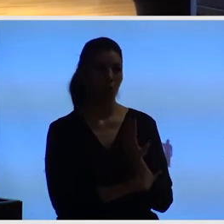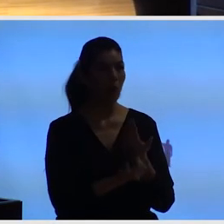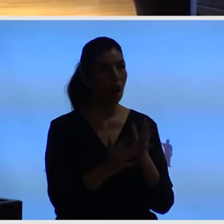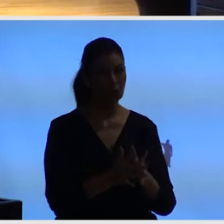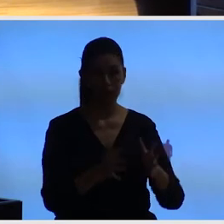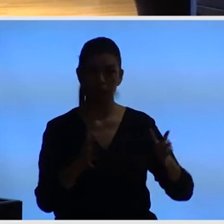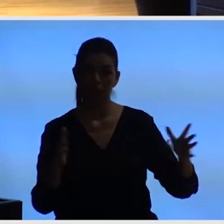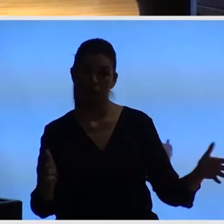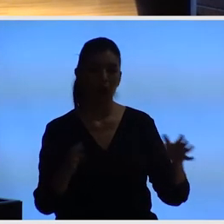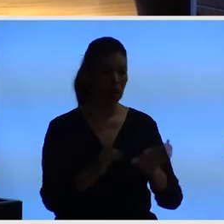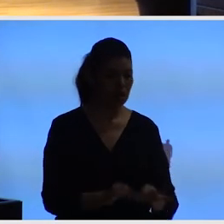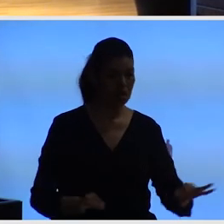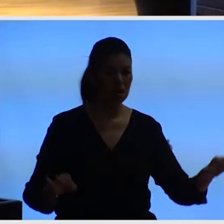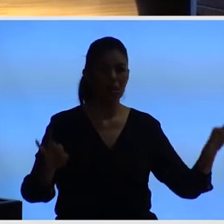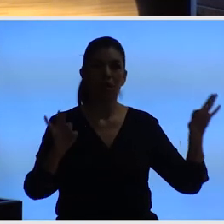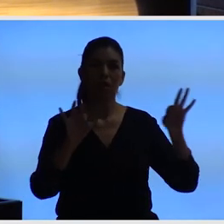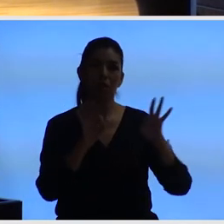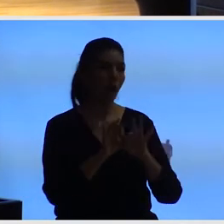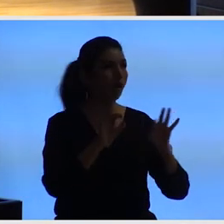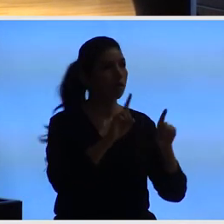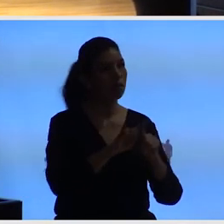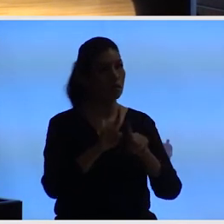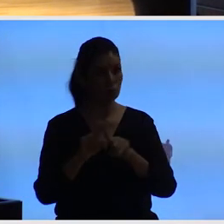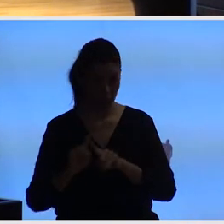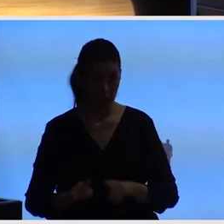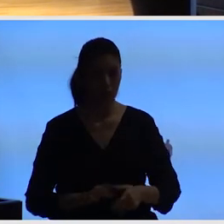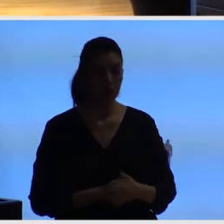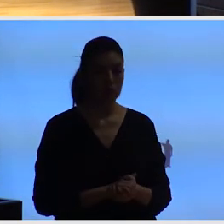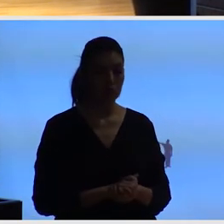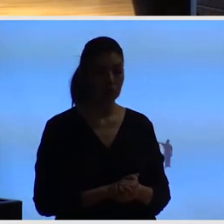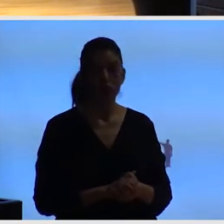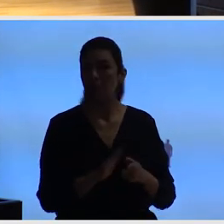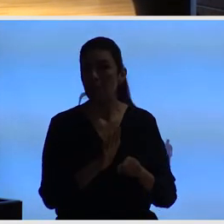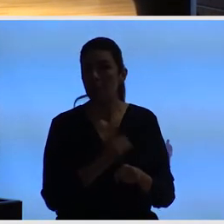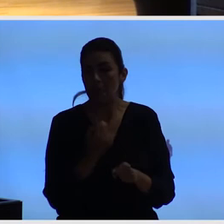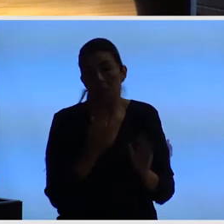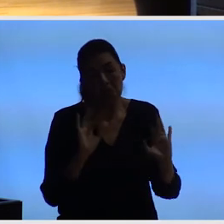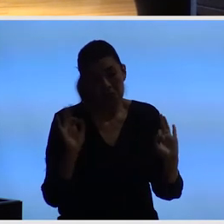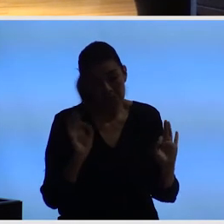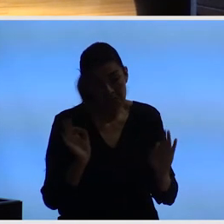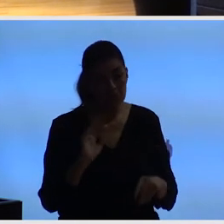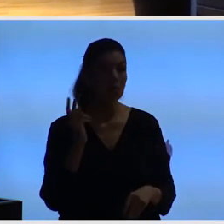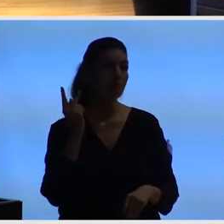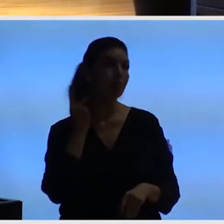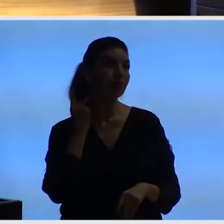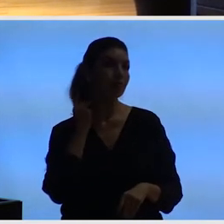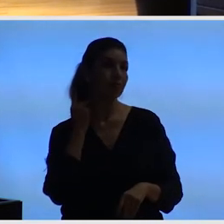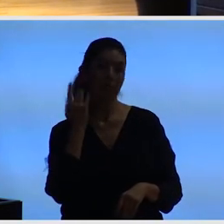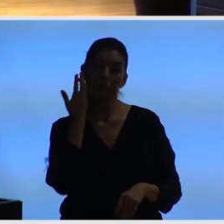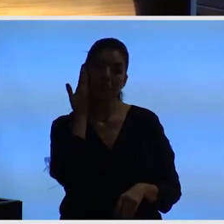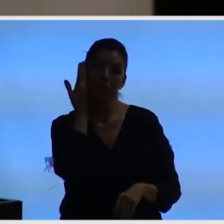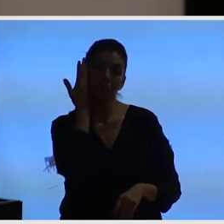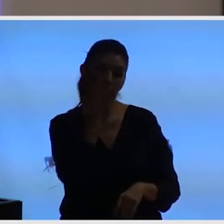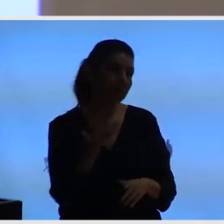daban crédito, o por otras razones. Y la verdad es que la ciudad es un organismo